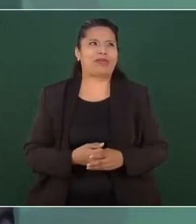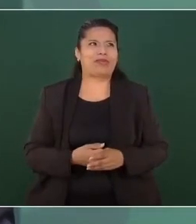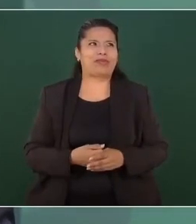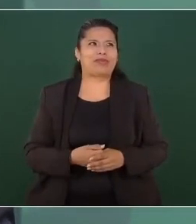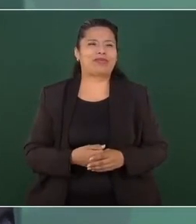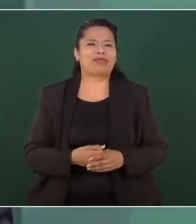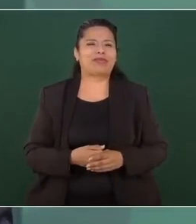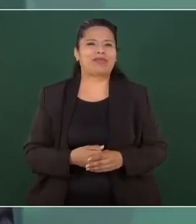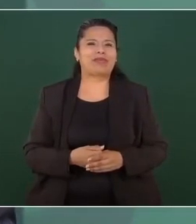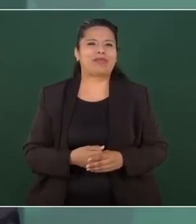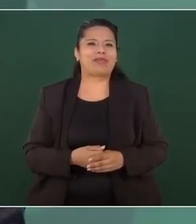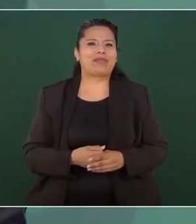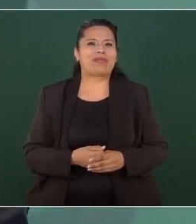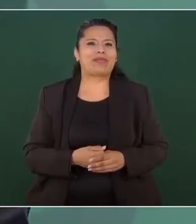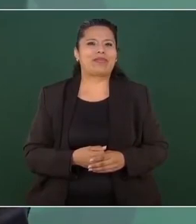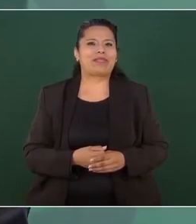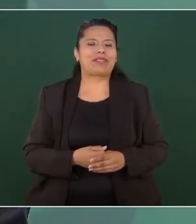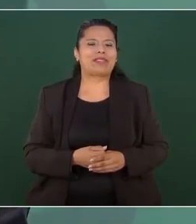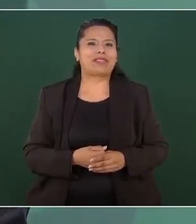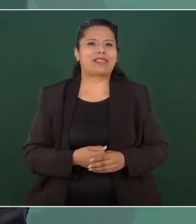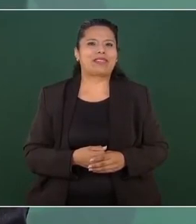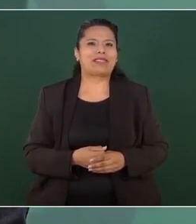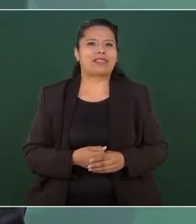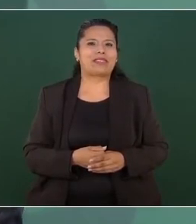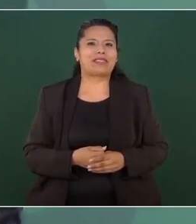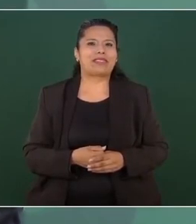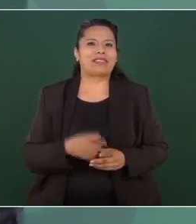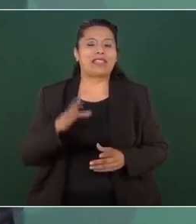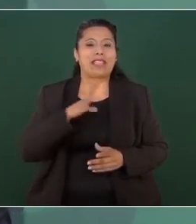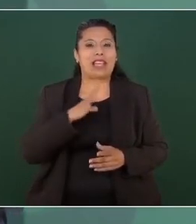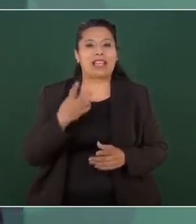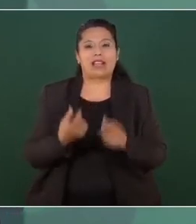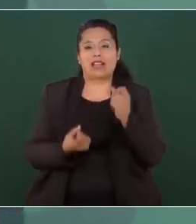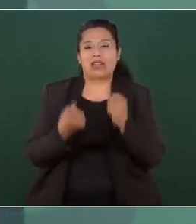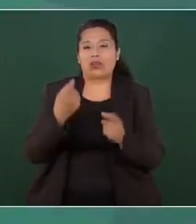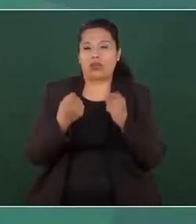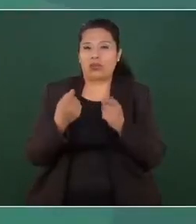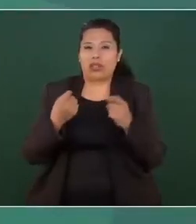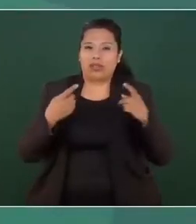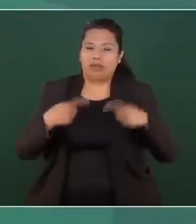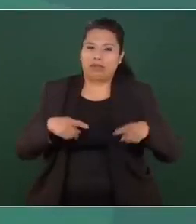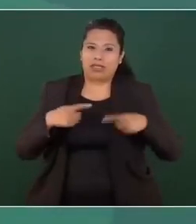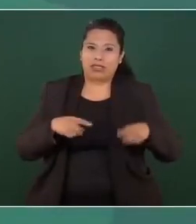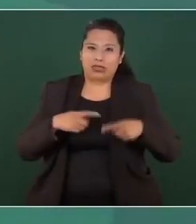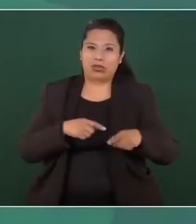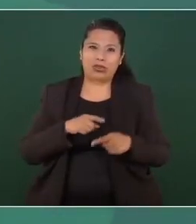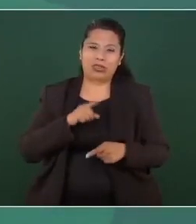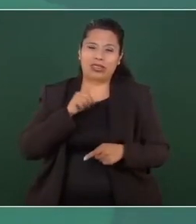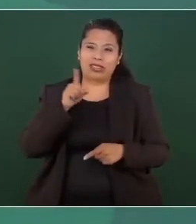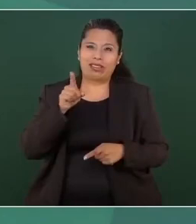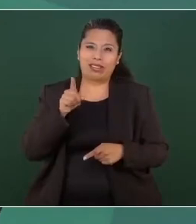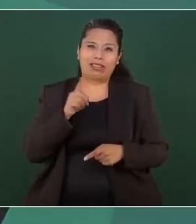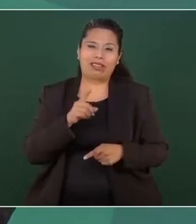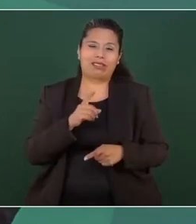La actitud de algunos legisladores del conservadurismo,